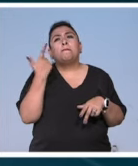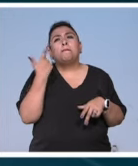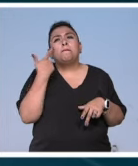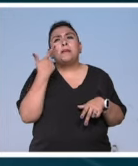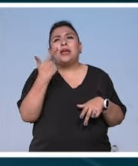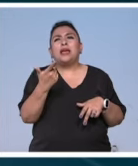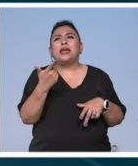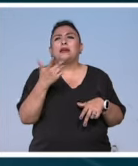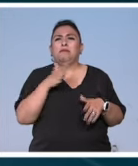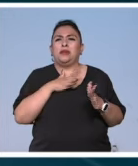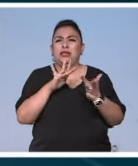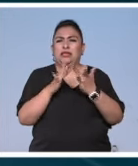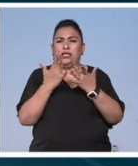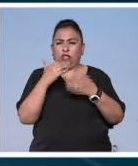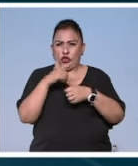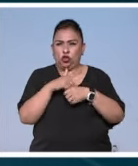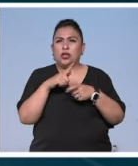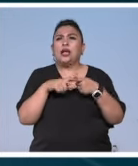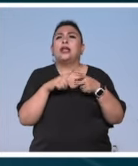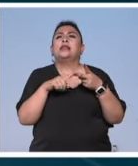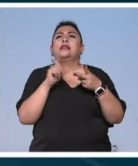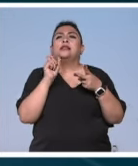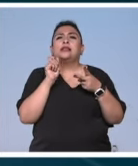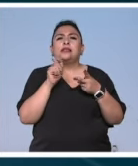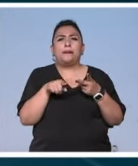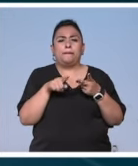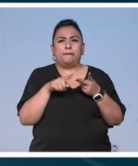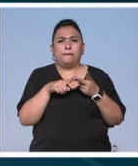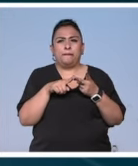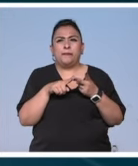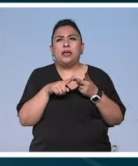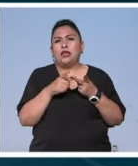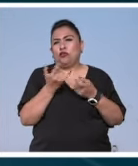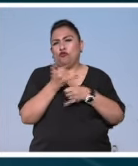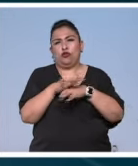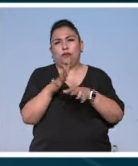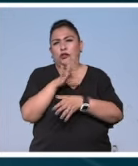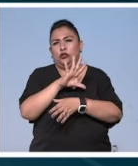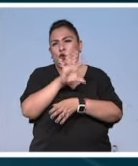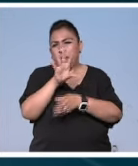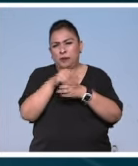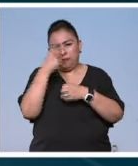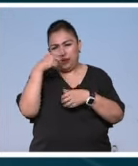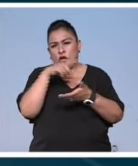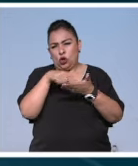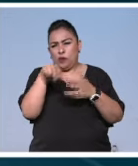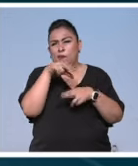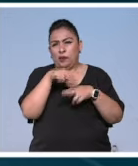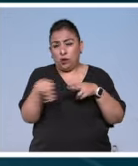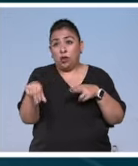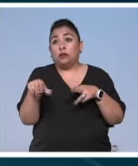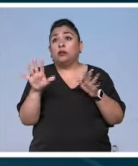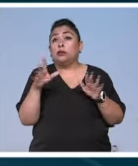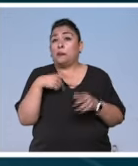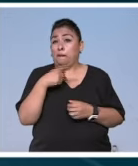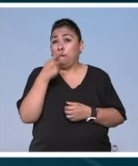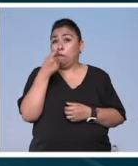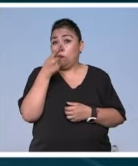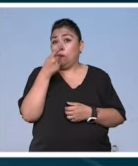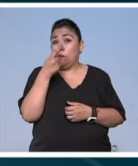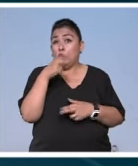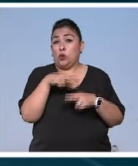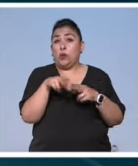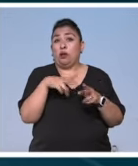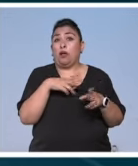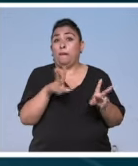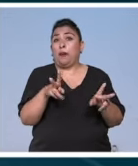mis redes sociales también pueden consultar toda la información para los boletos y ya quedan muy muy pocos